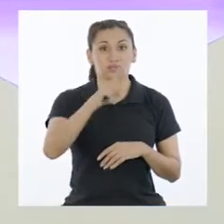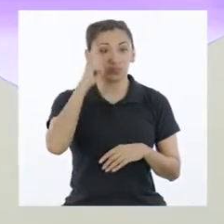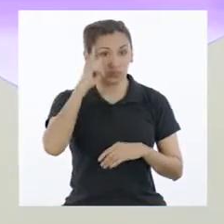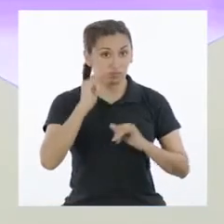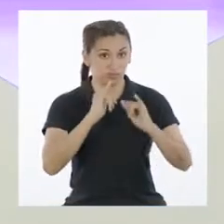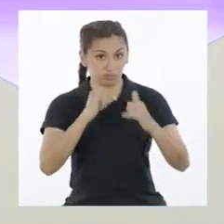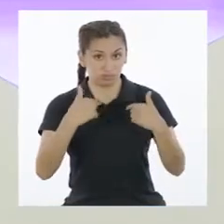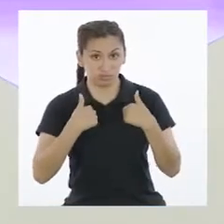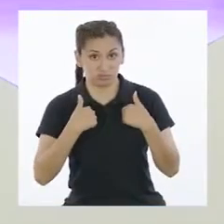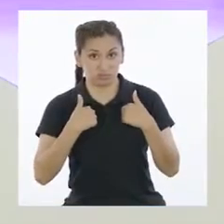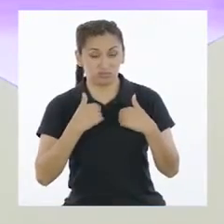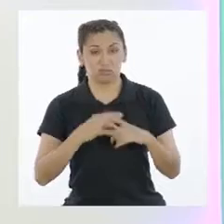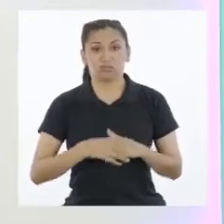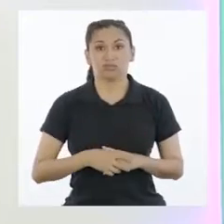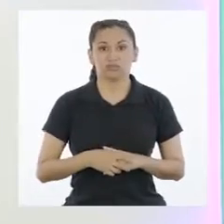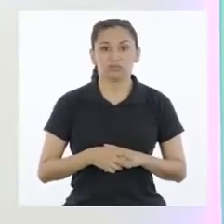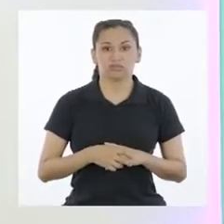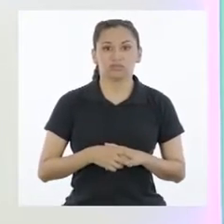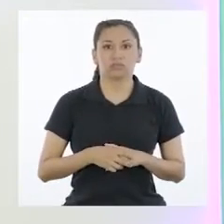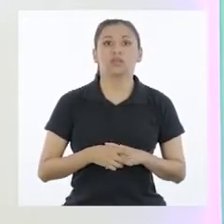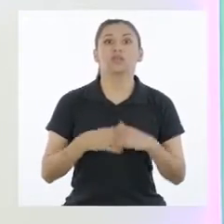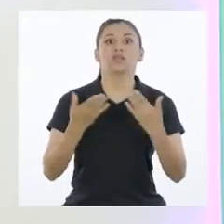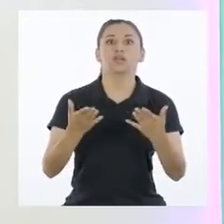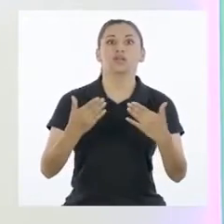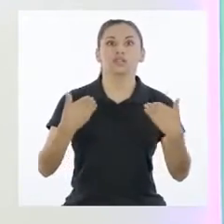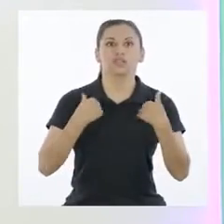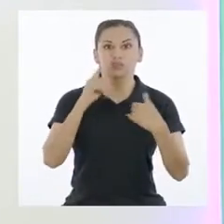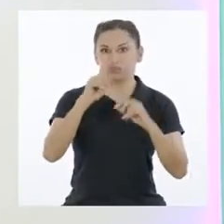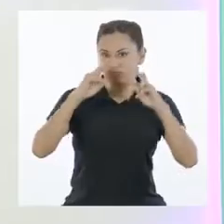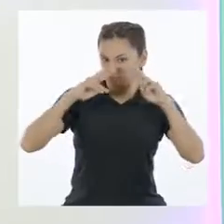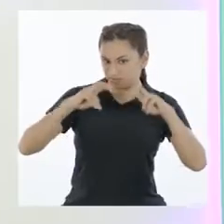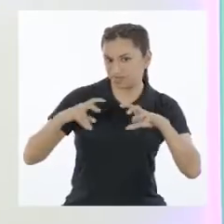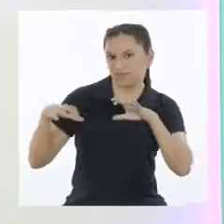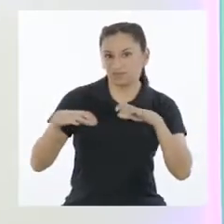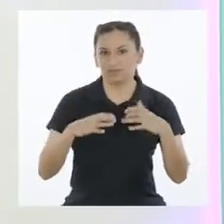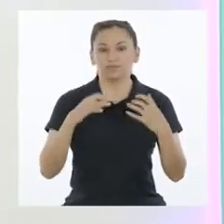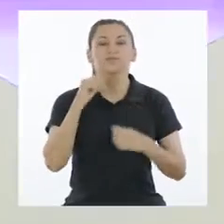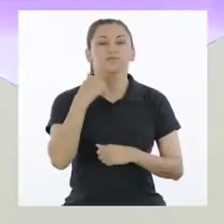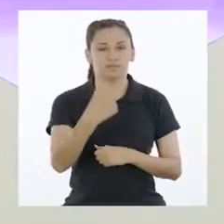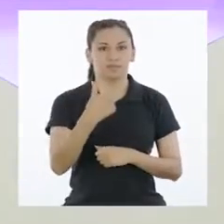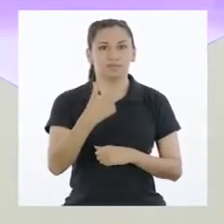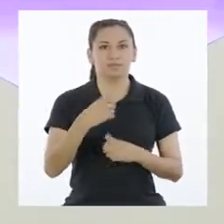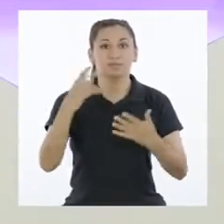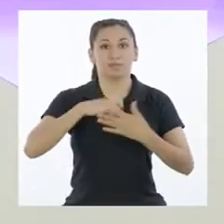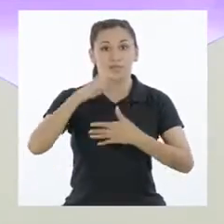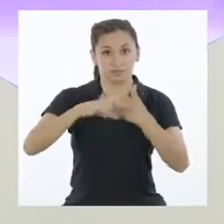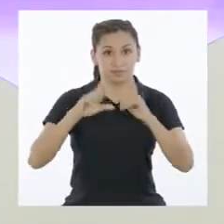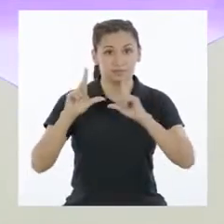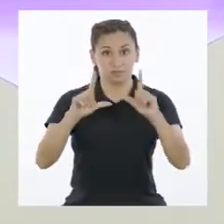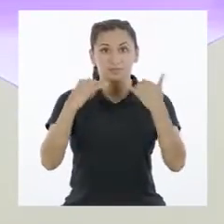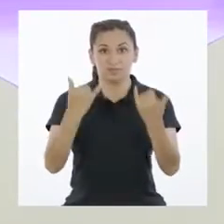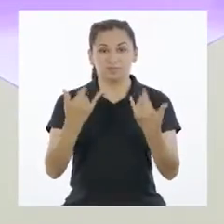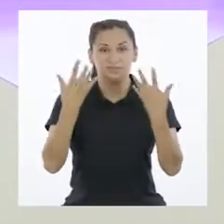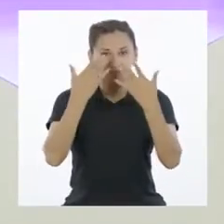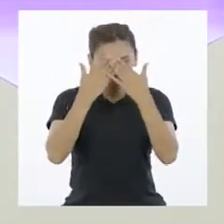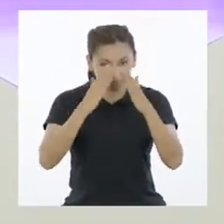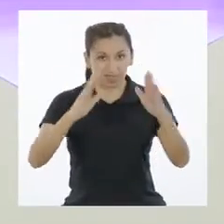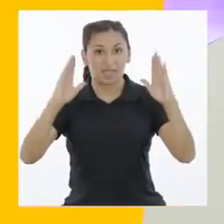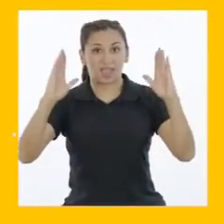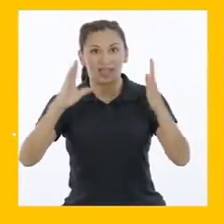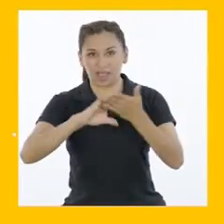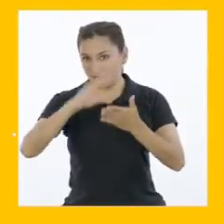¿Estás pensando lo mismo que yo? ¡Ah! ¡Tenemos una investigación que hacer! Bien. En el programa de hoy